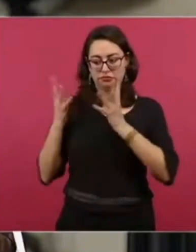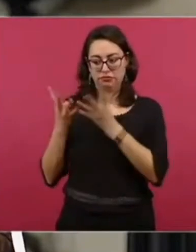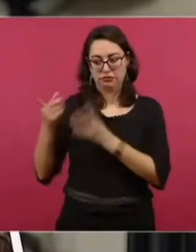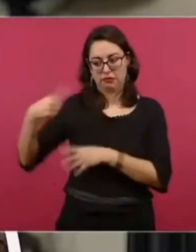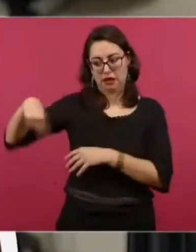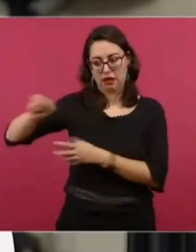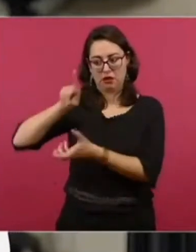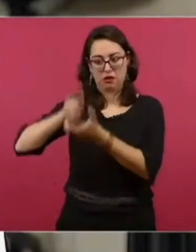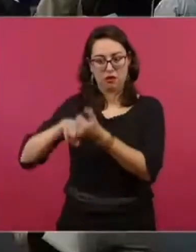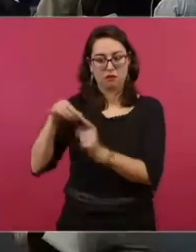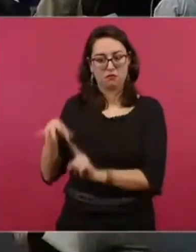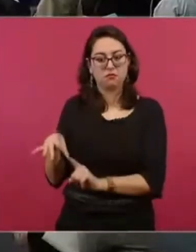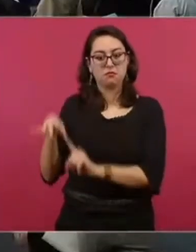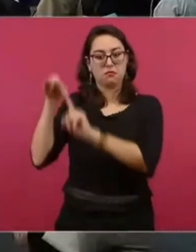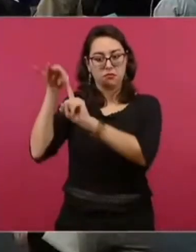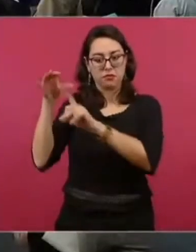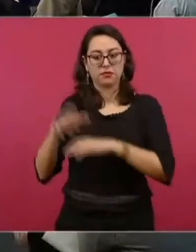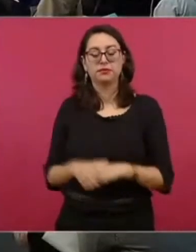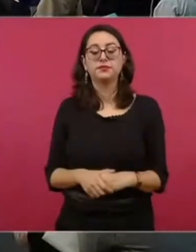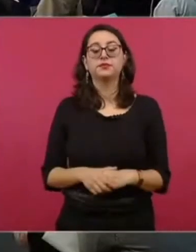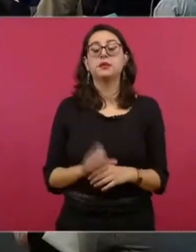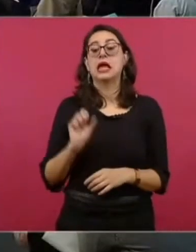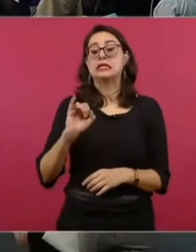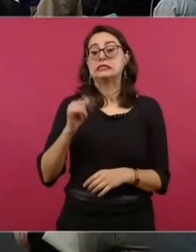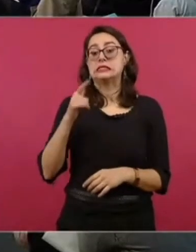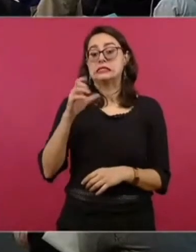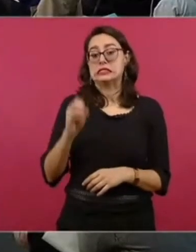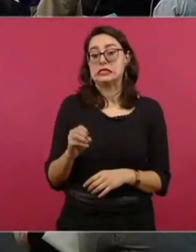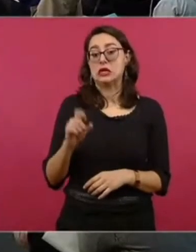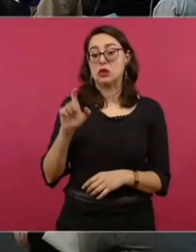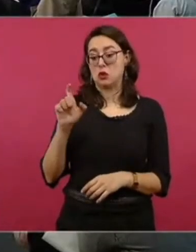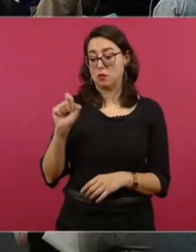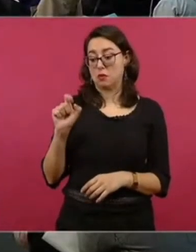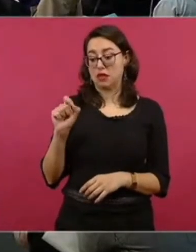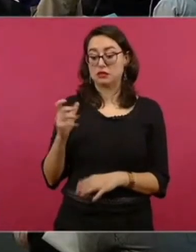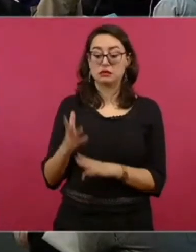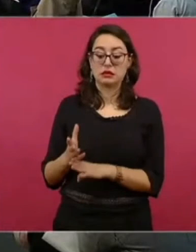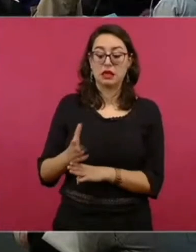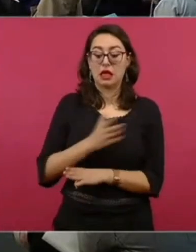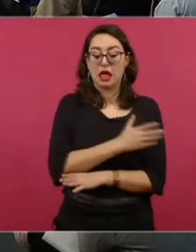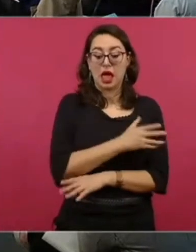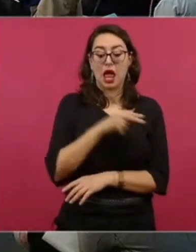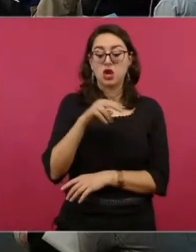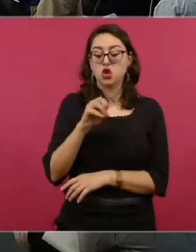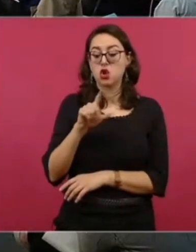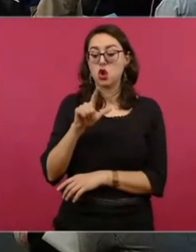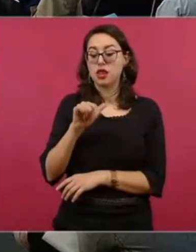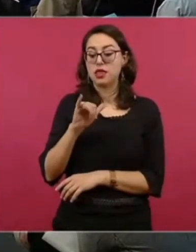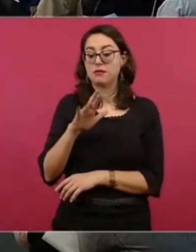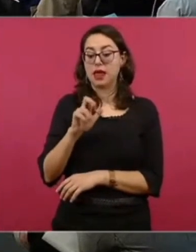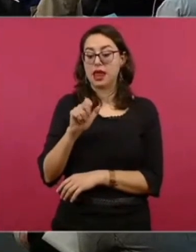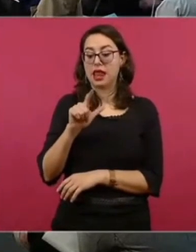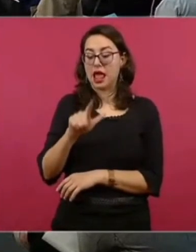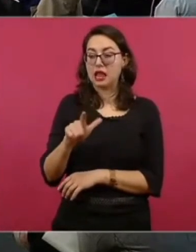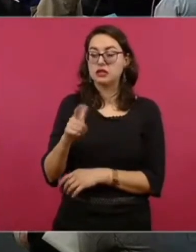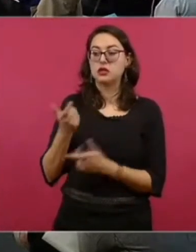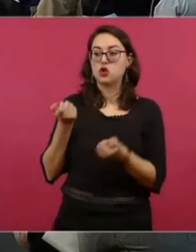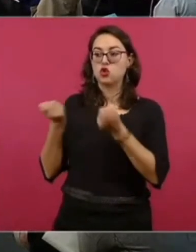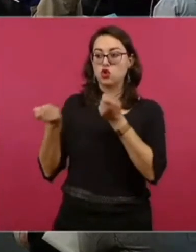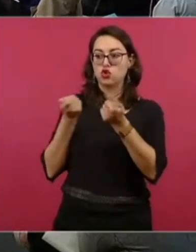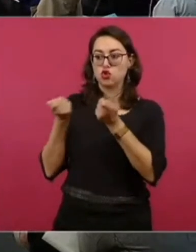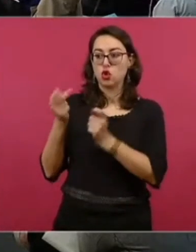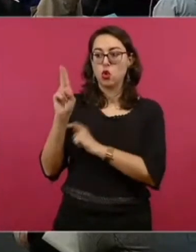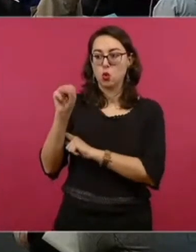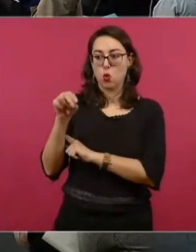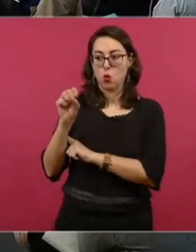En el siglo XX, de manera recurrente, los grupos de poder neoliberal intentaron influir de alguna forma en la